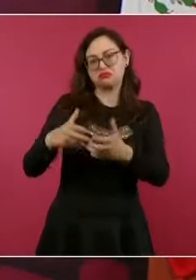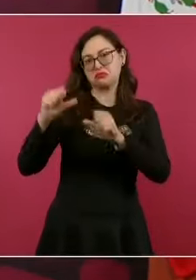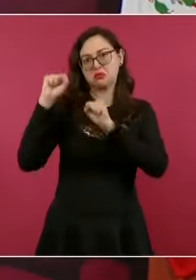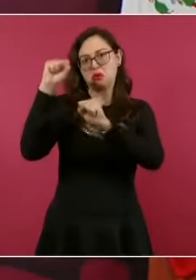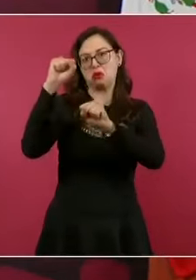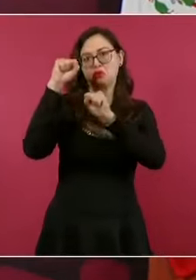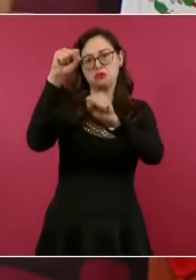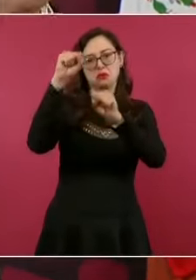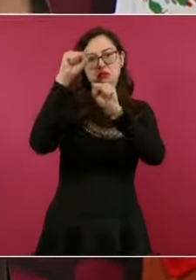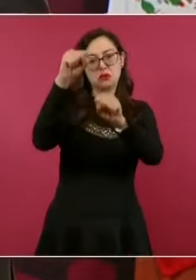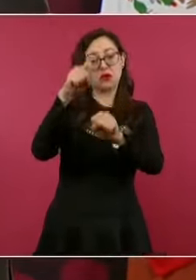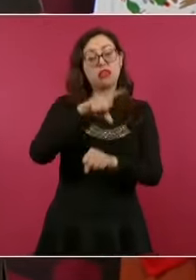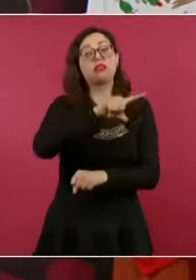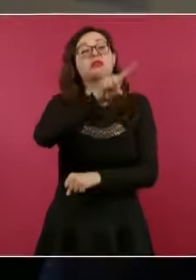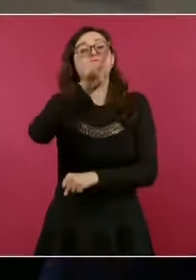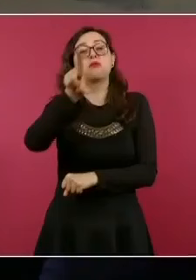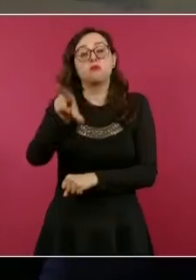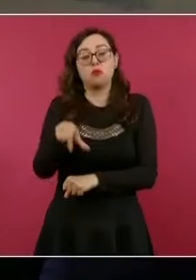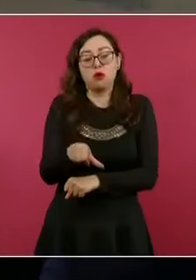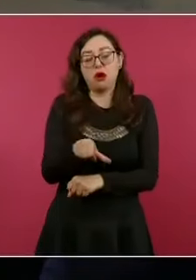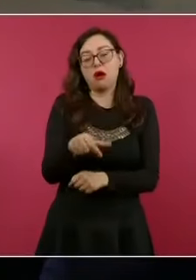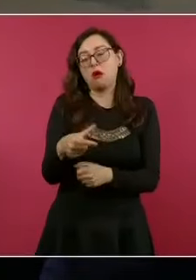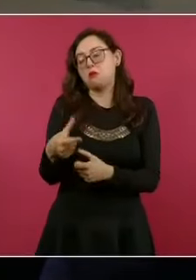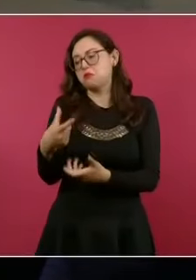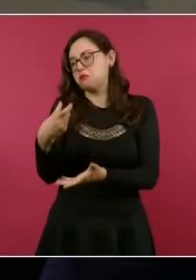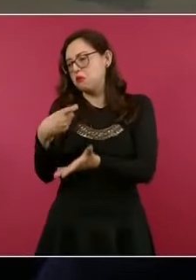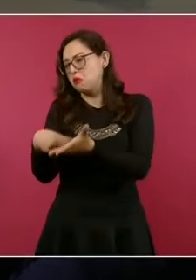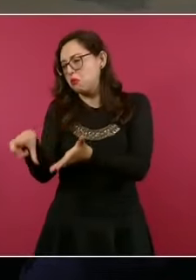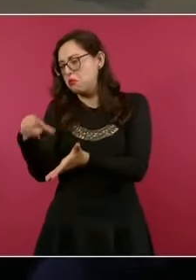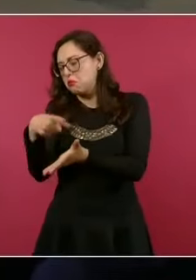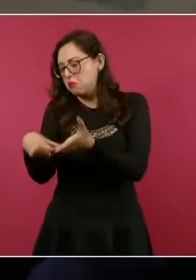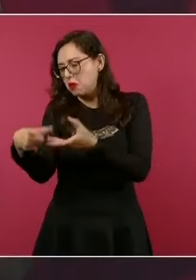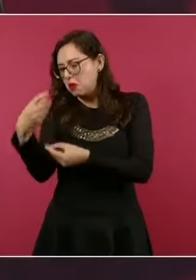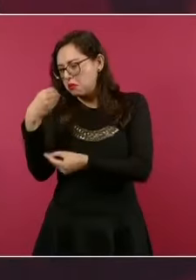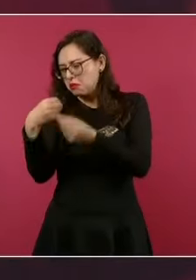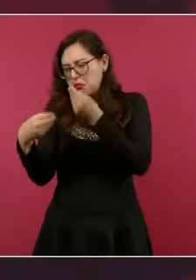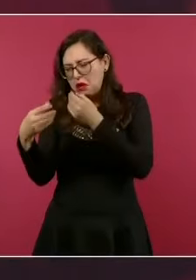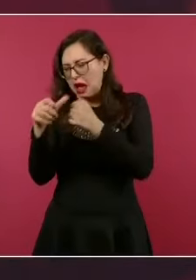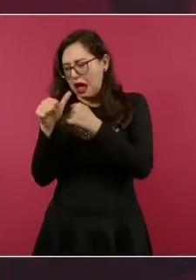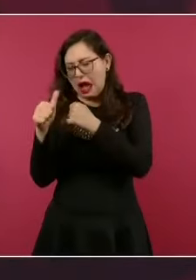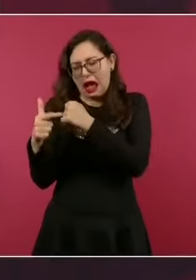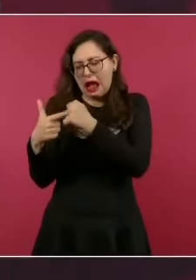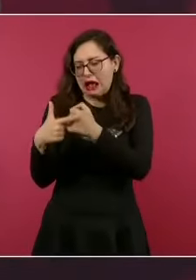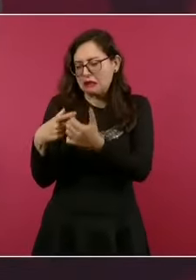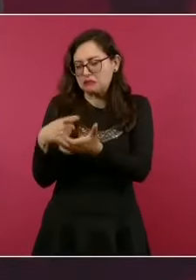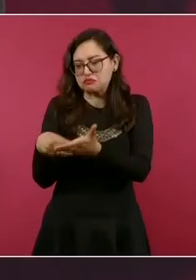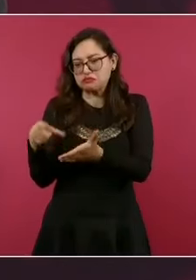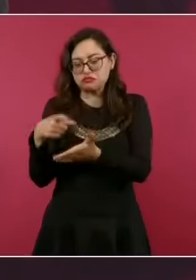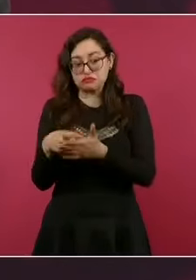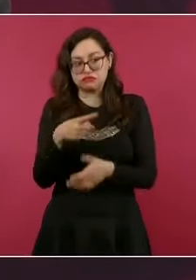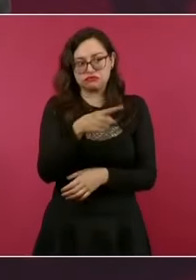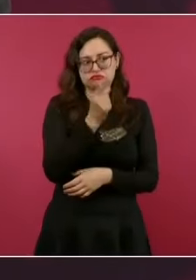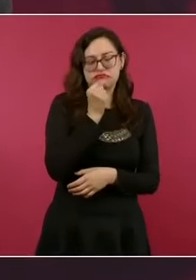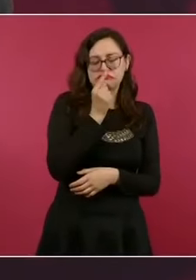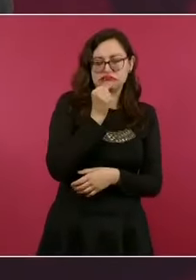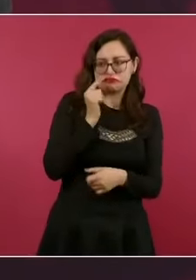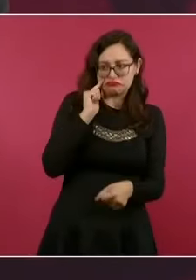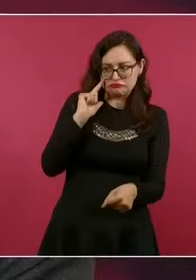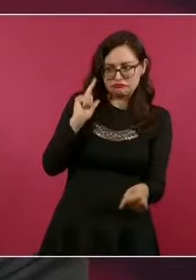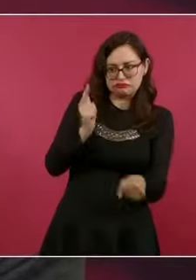algo y ahí los detienen la policía,